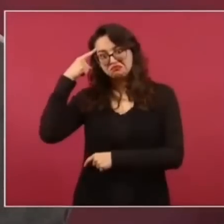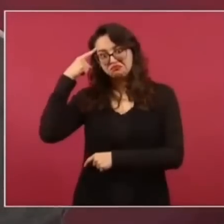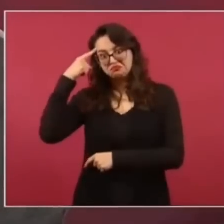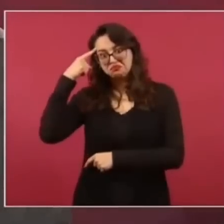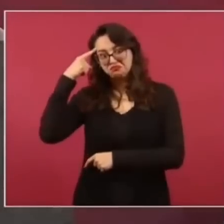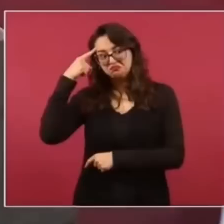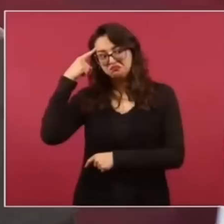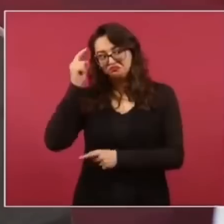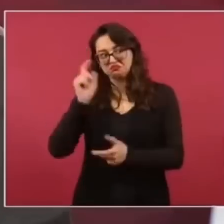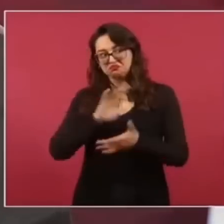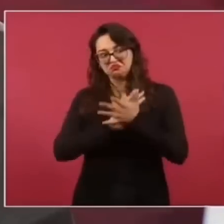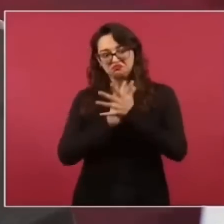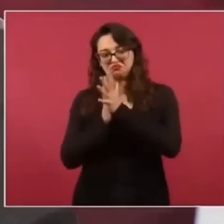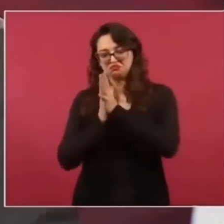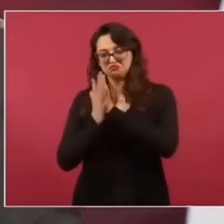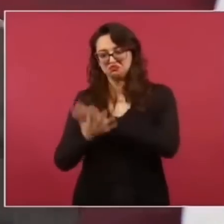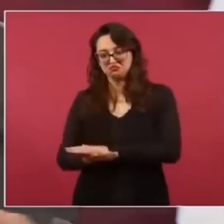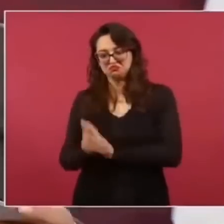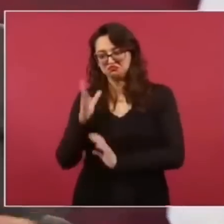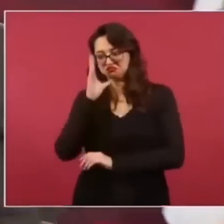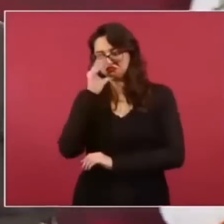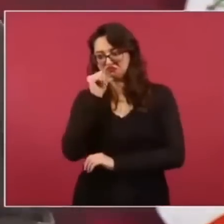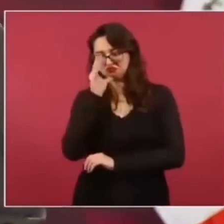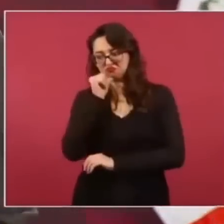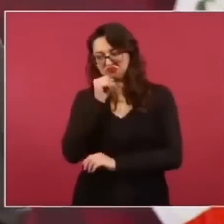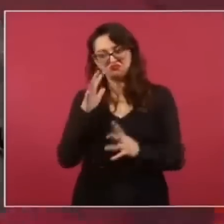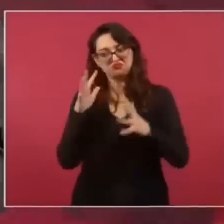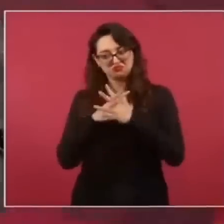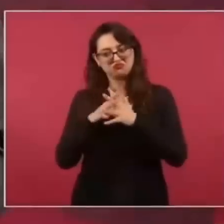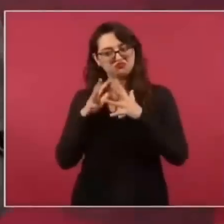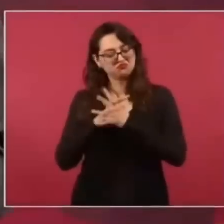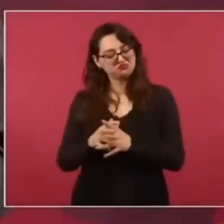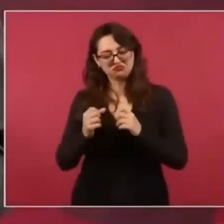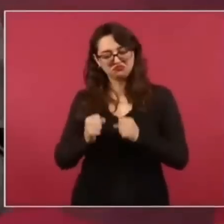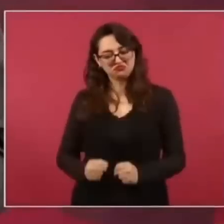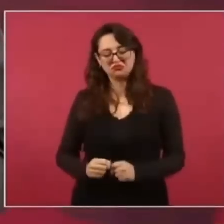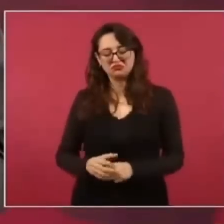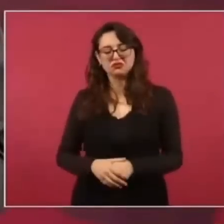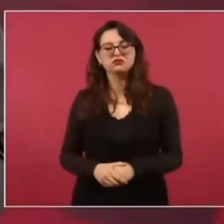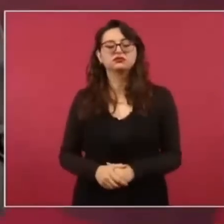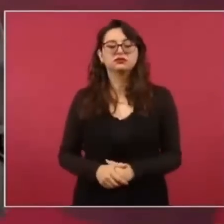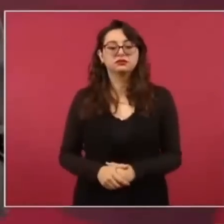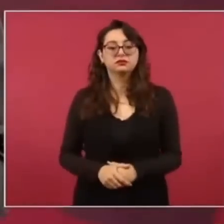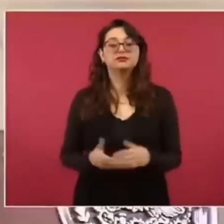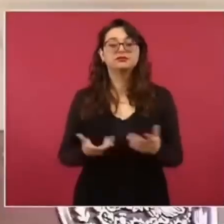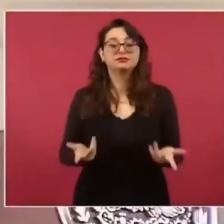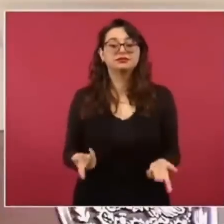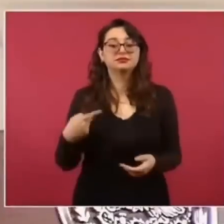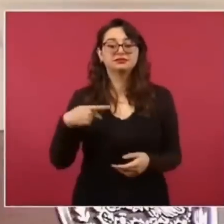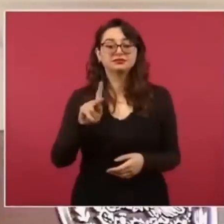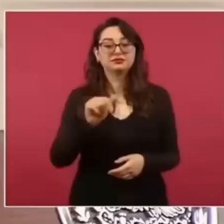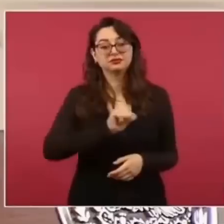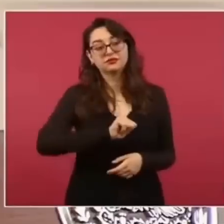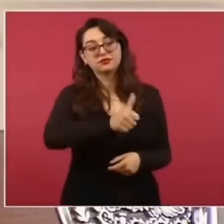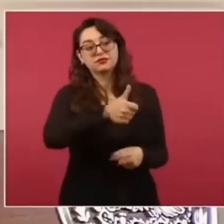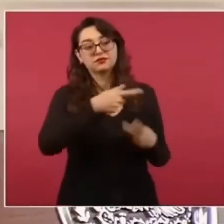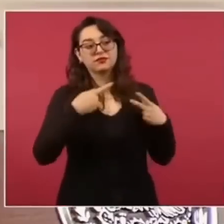Pero otros utilizaban eso como excusa